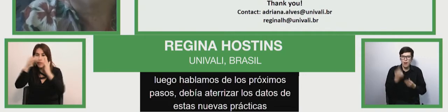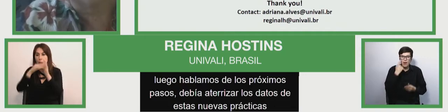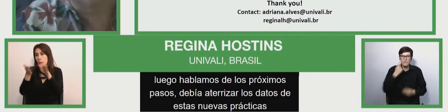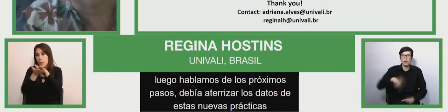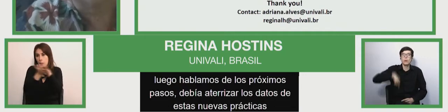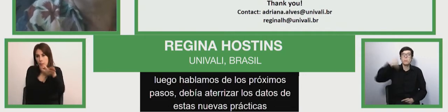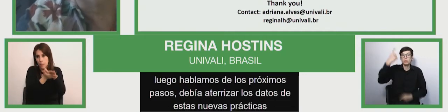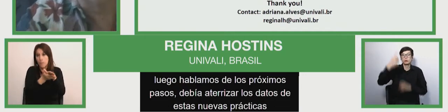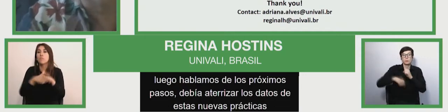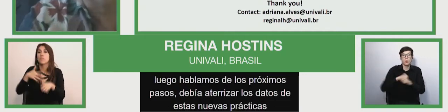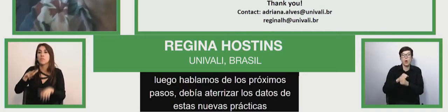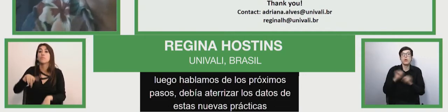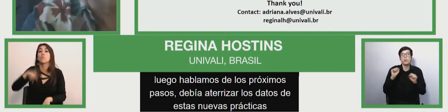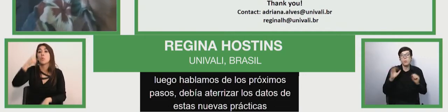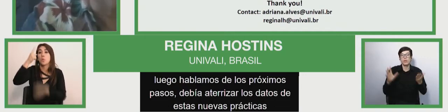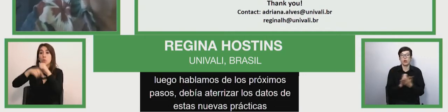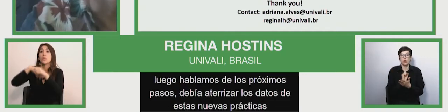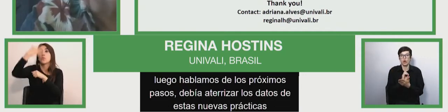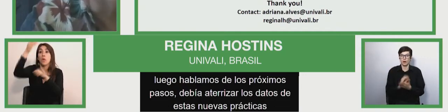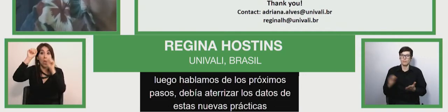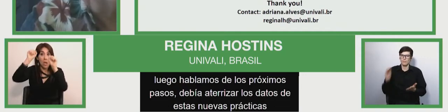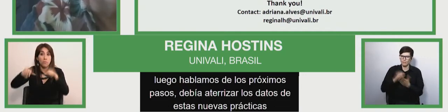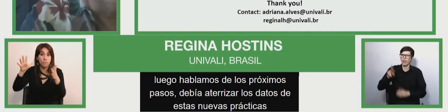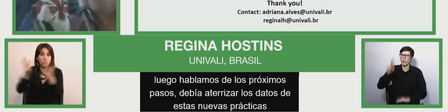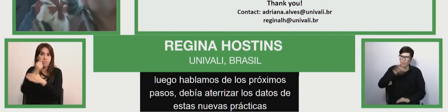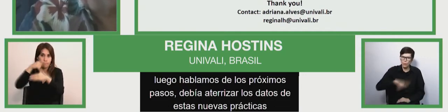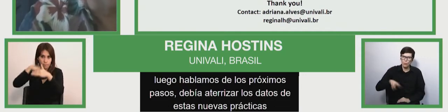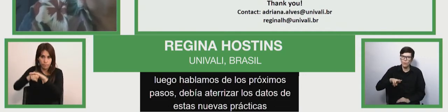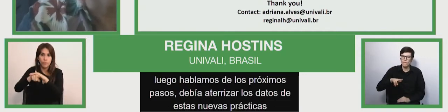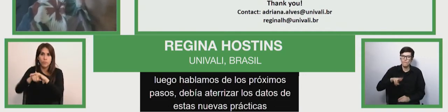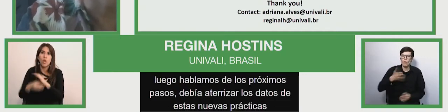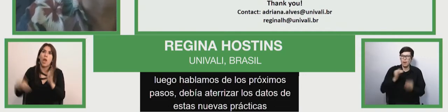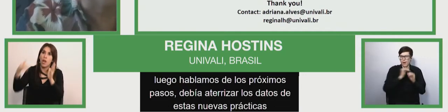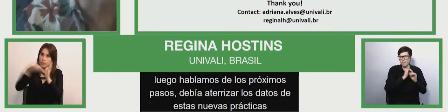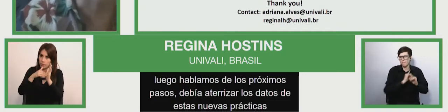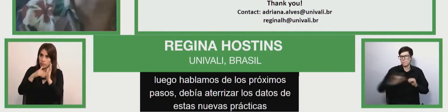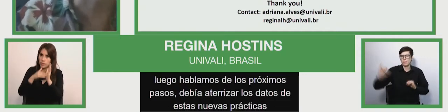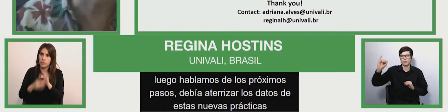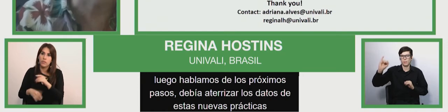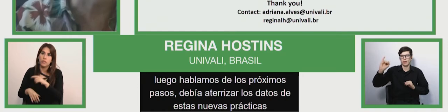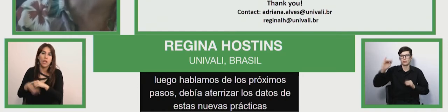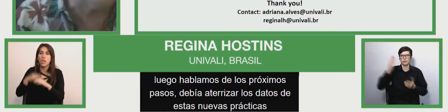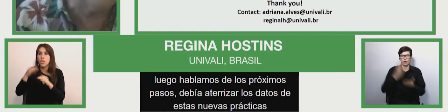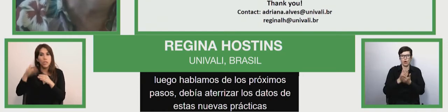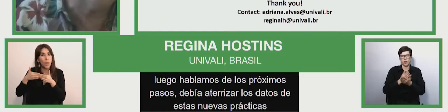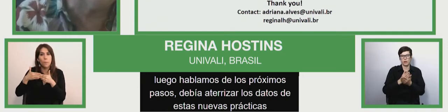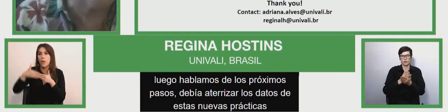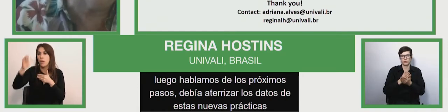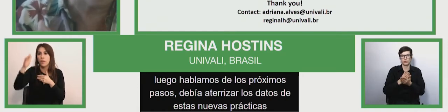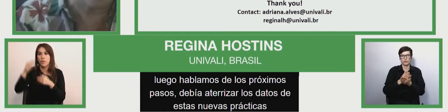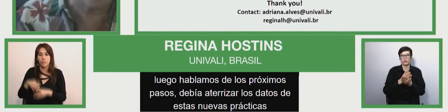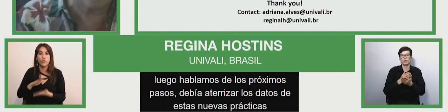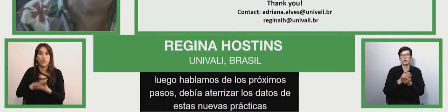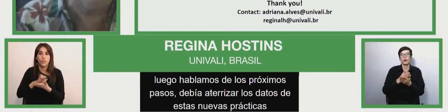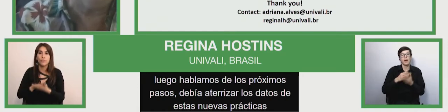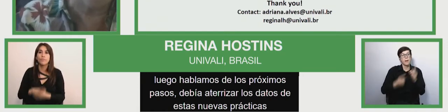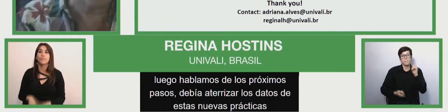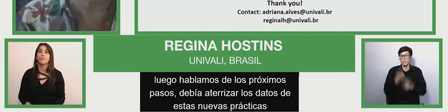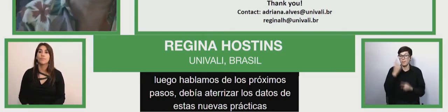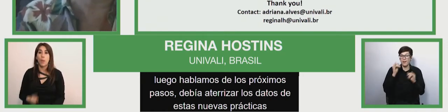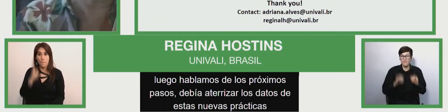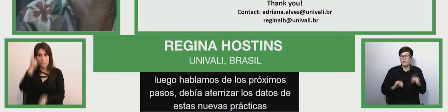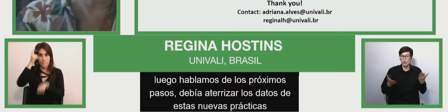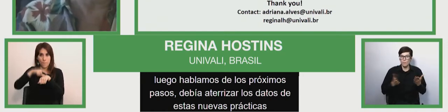Esperamos implementar estas prácticas de forma permanente en los colegios y la primera forma es implementar este